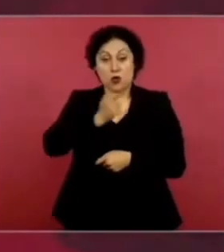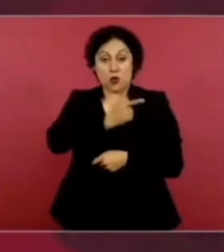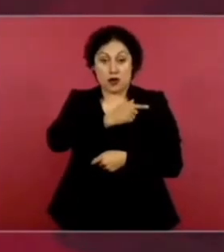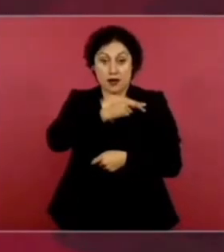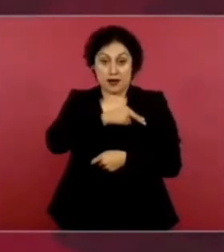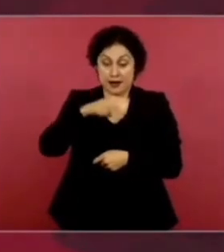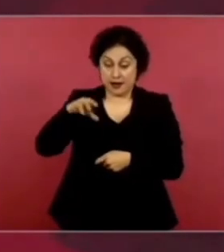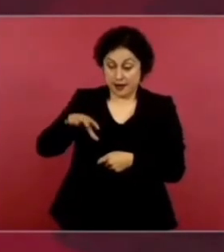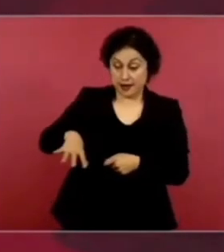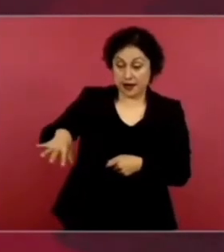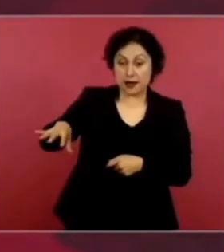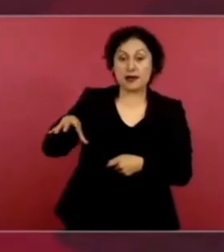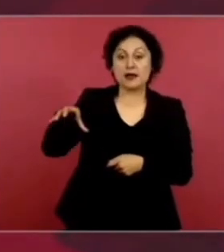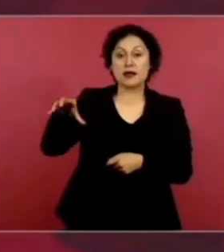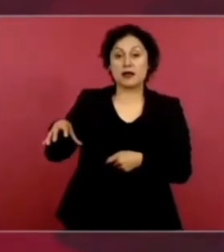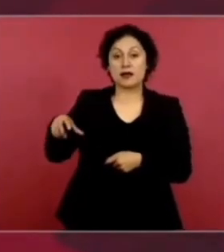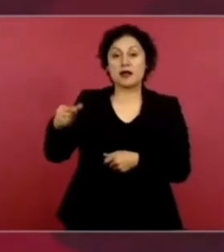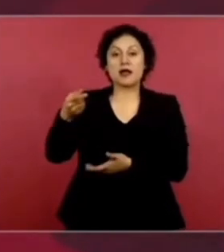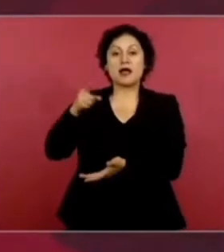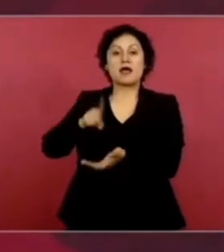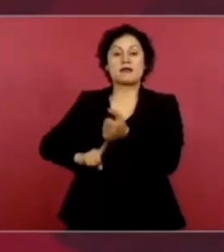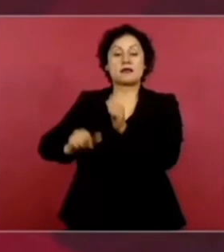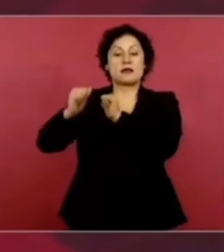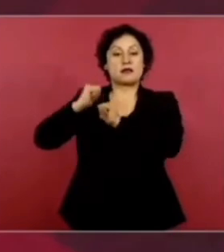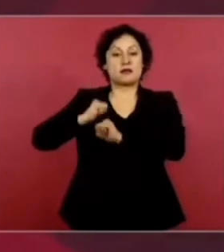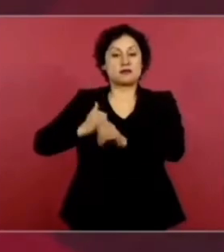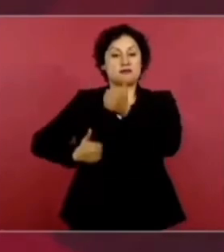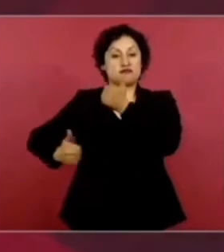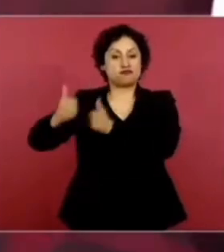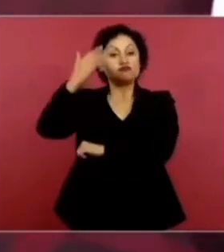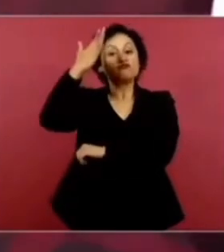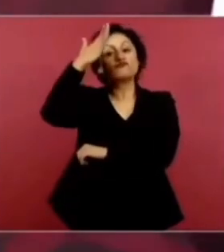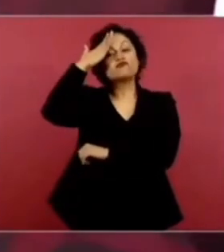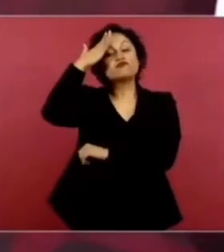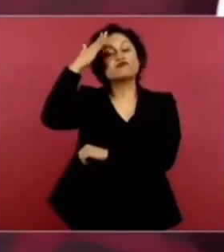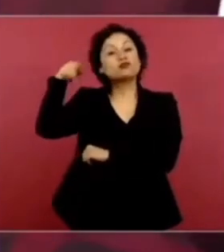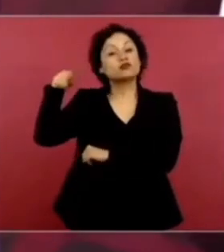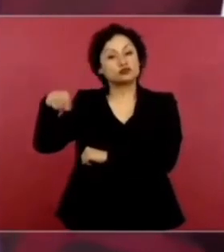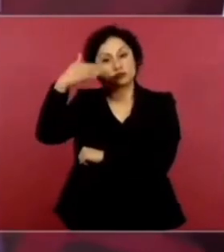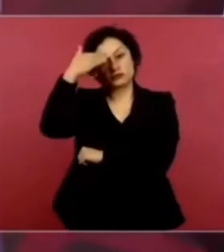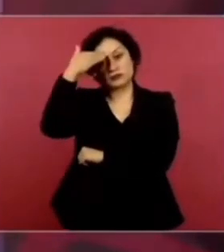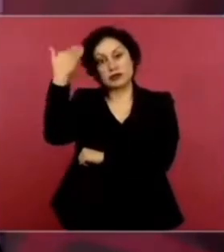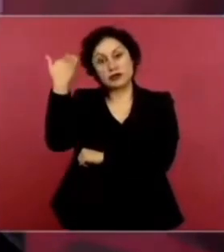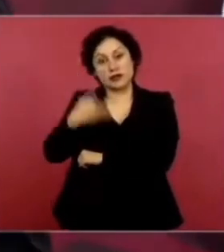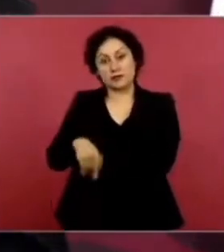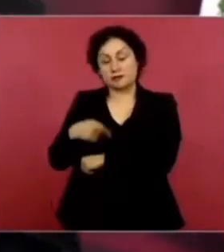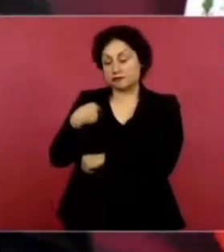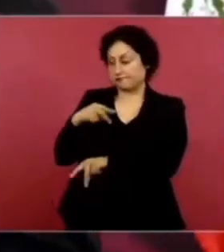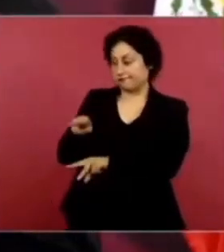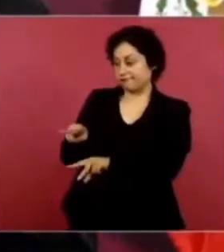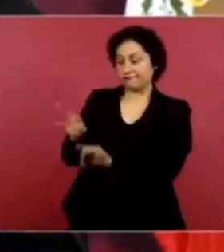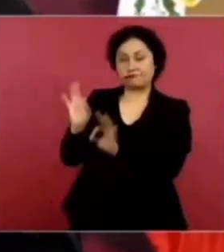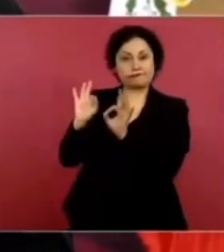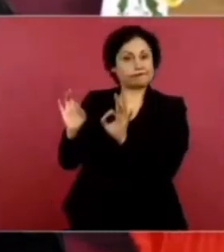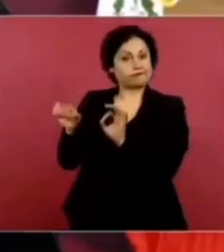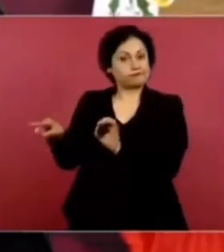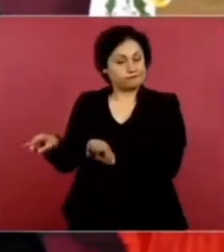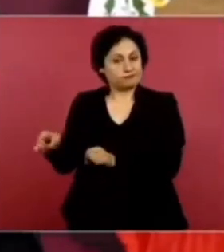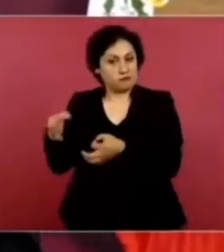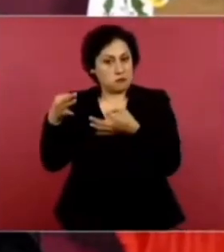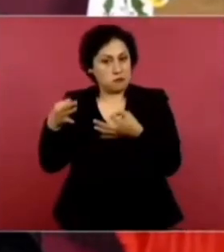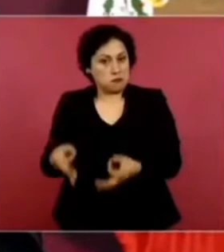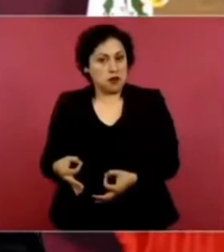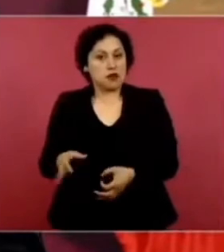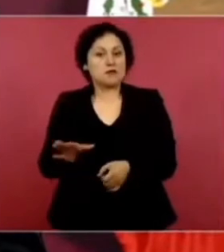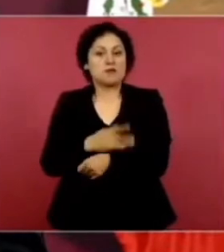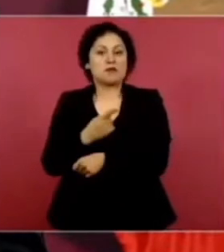De Un teniente. Coronel. Encargado. la operación. Actuaron. Muy bien. A pesar